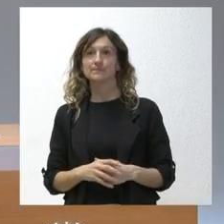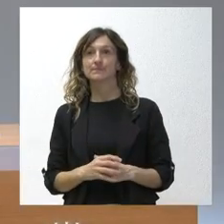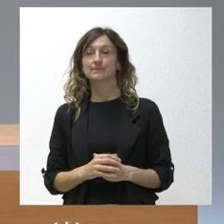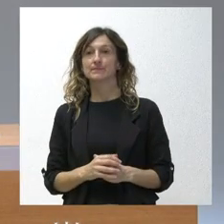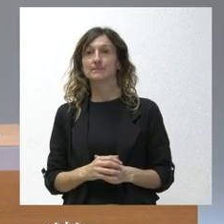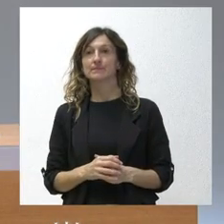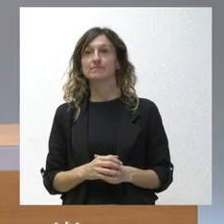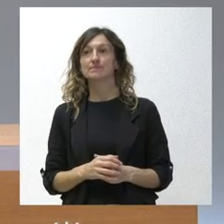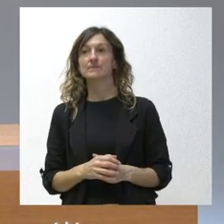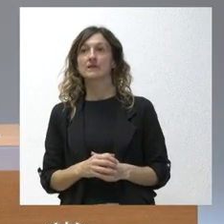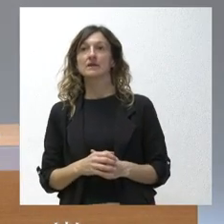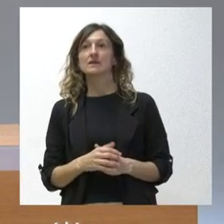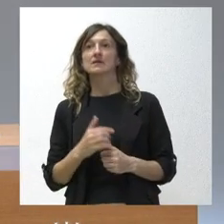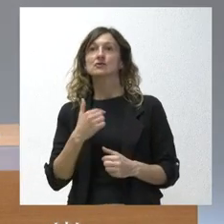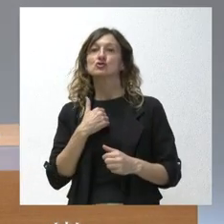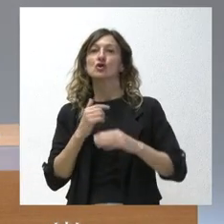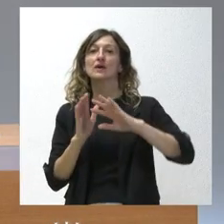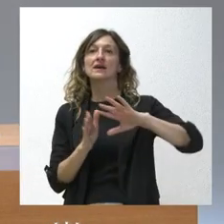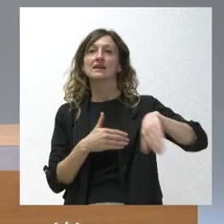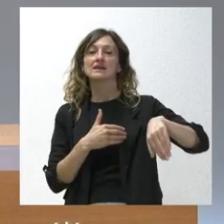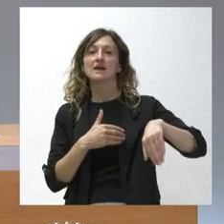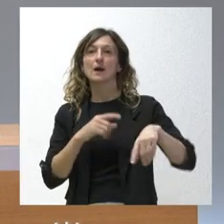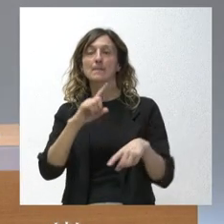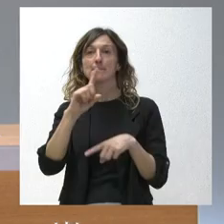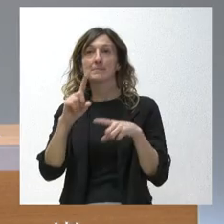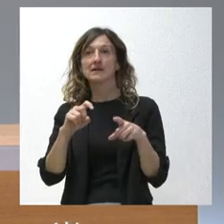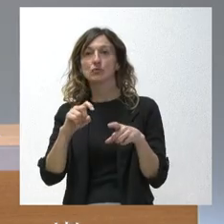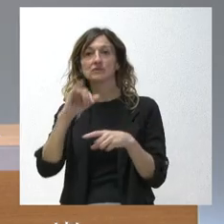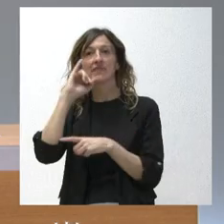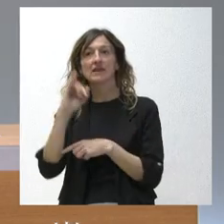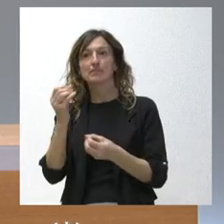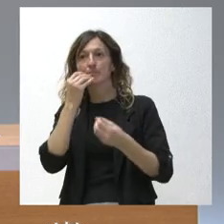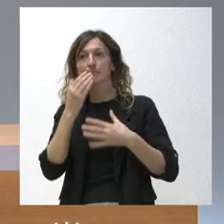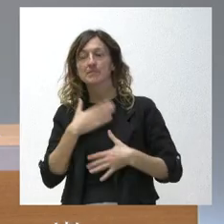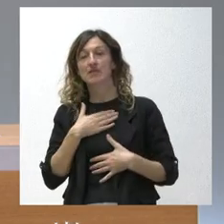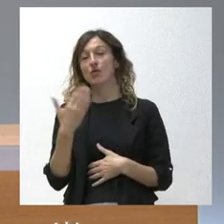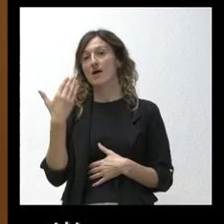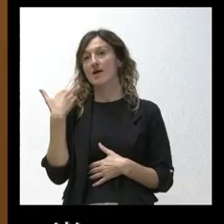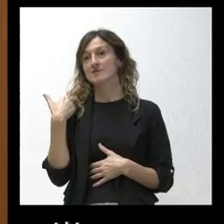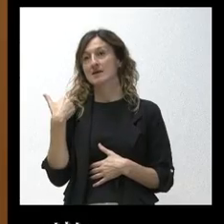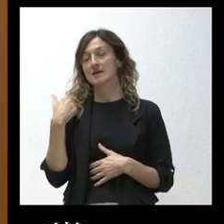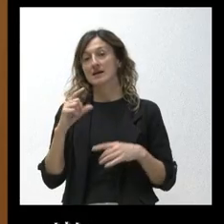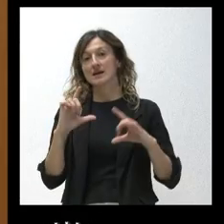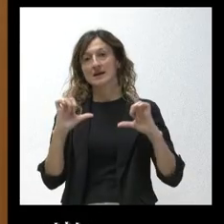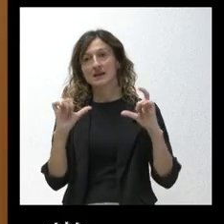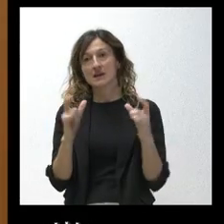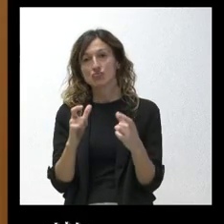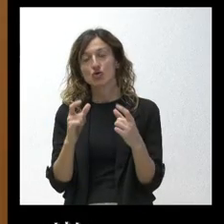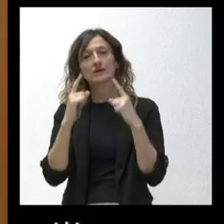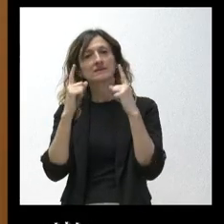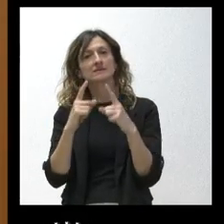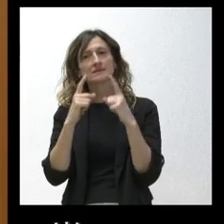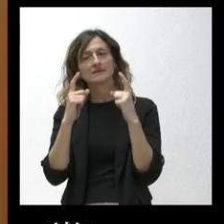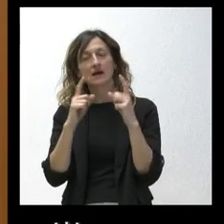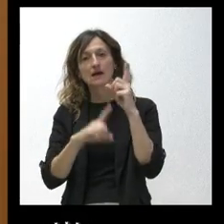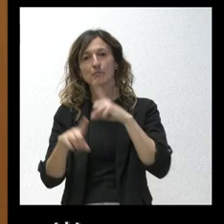Yo le quería hacer una última pregunta sobre un tema muy diferente que me trasladan mis compañeros del Bierzo ayer una reunión importante para intentar solucionar o por lo menos dar un poco de luz al